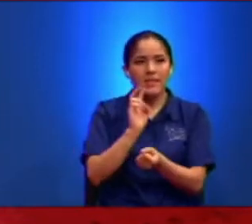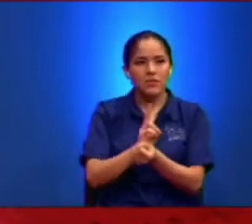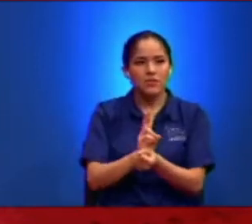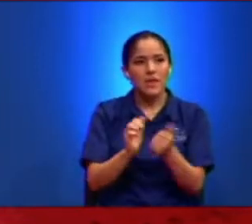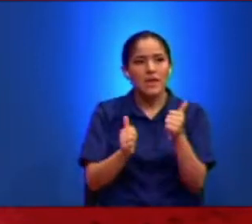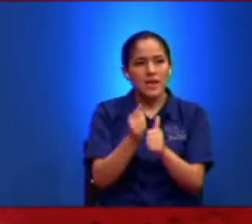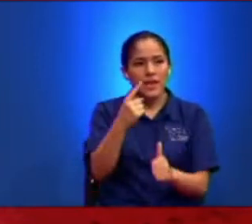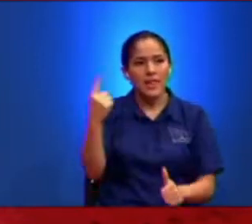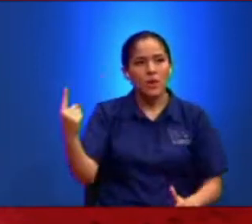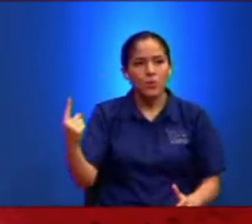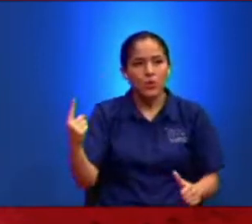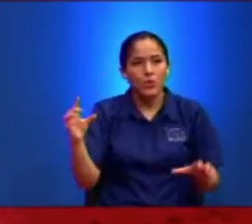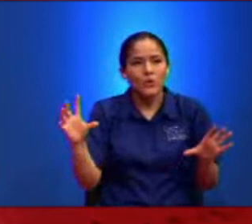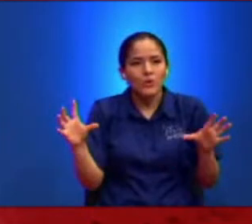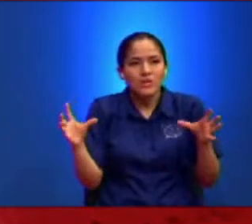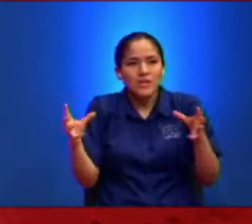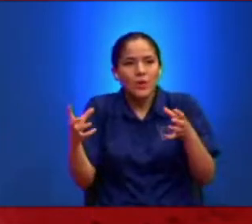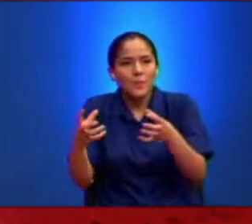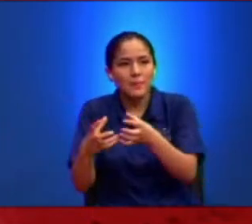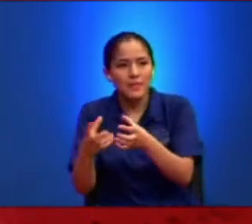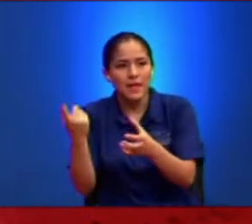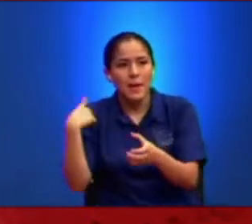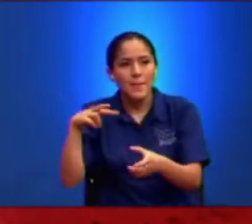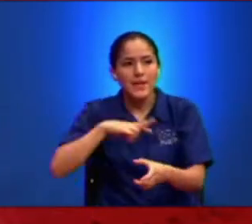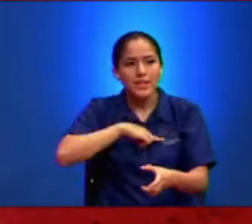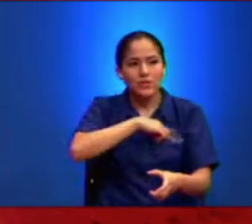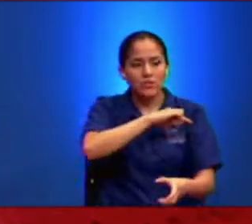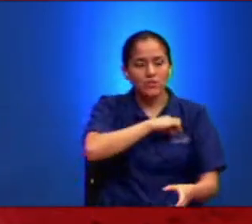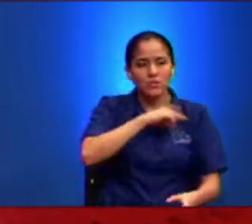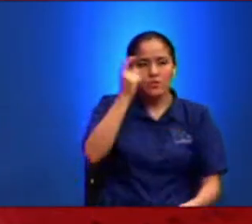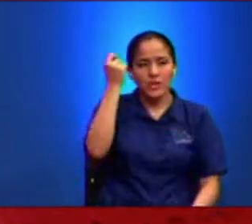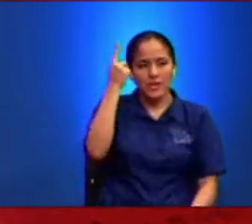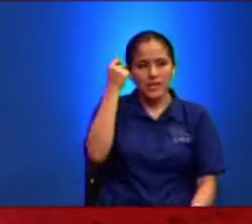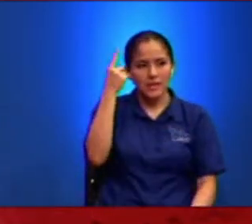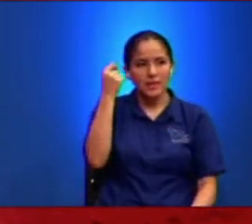uno De los evangelios Se complementa Para que nosotros Entendamos